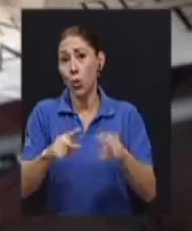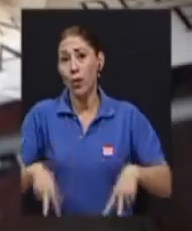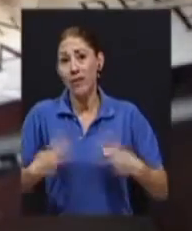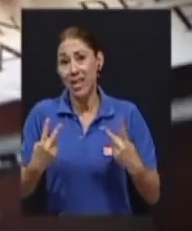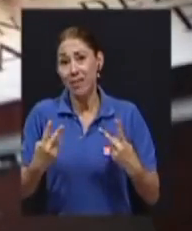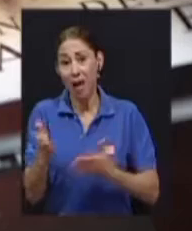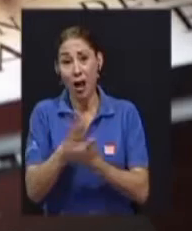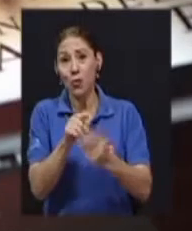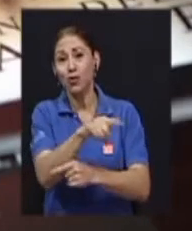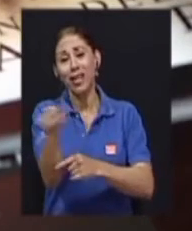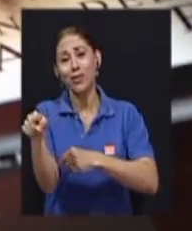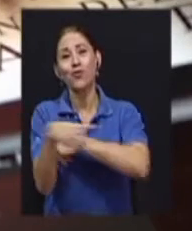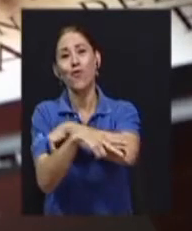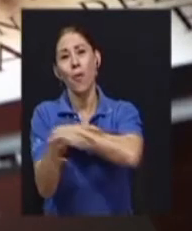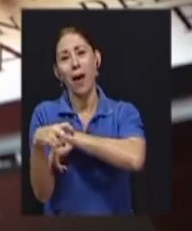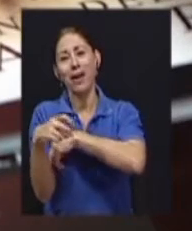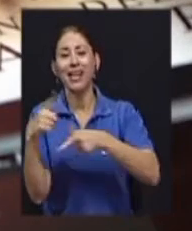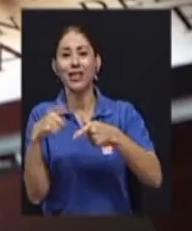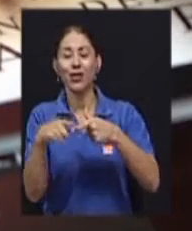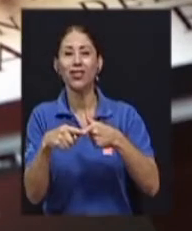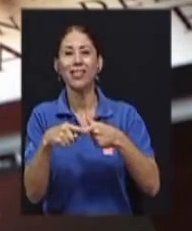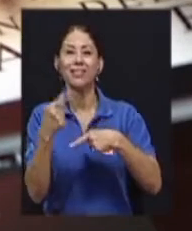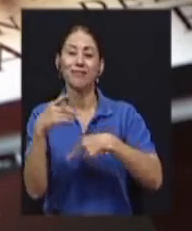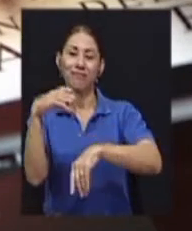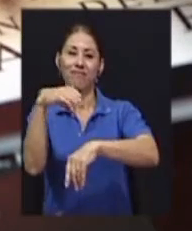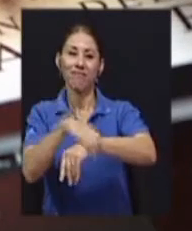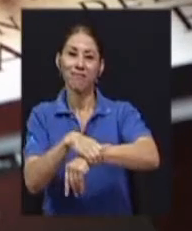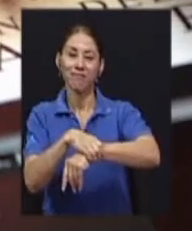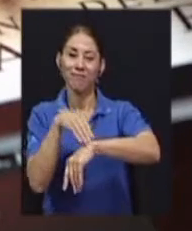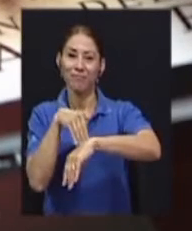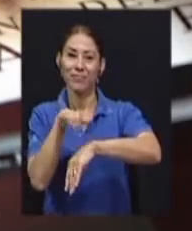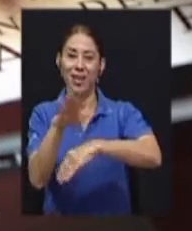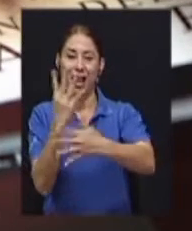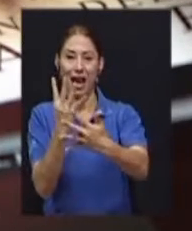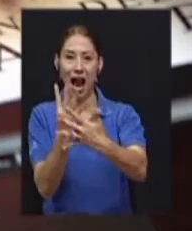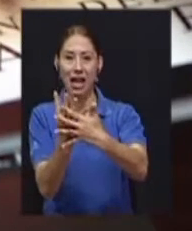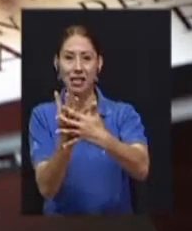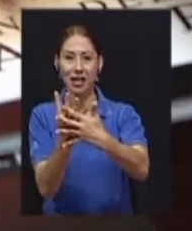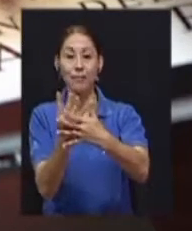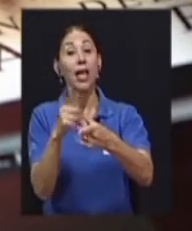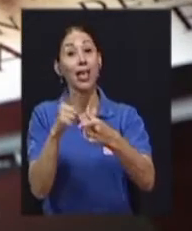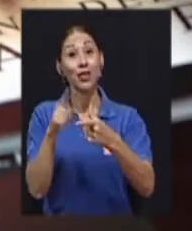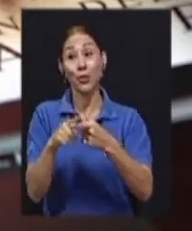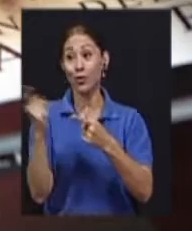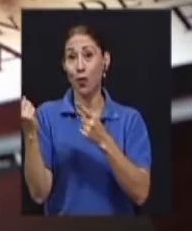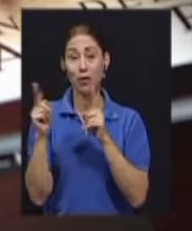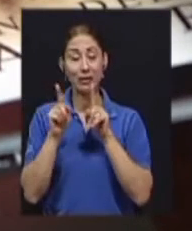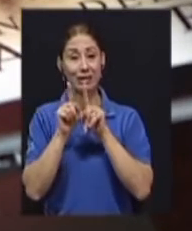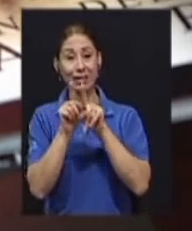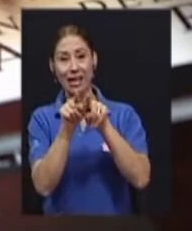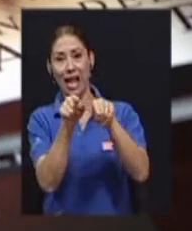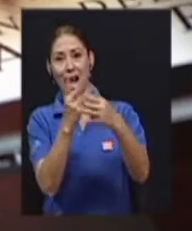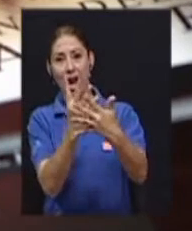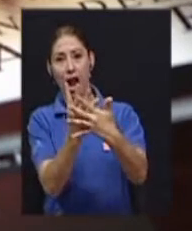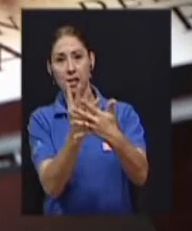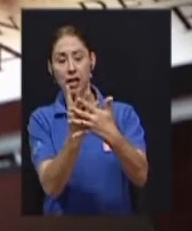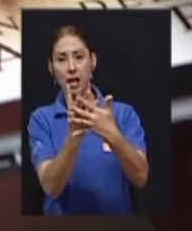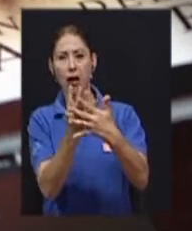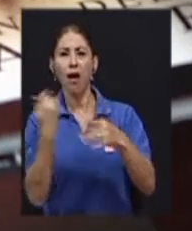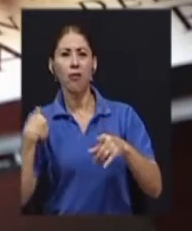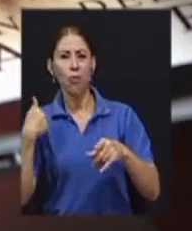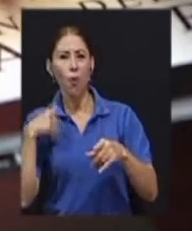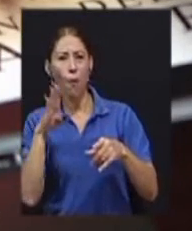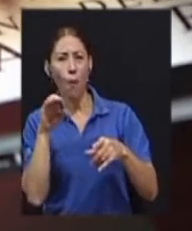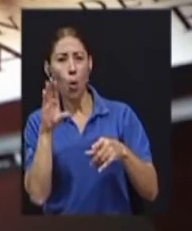ellos. Y pararon en la cárcel. Y don Bosco quedó impresionadísimo al ver tantos jovencitos que